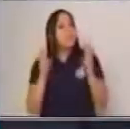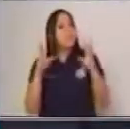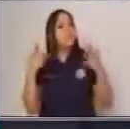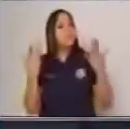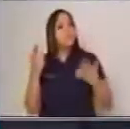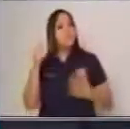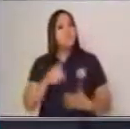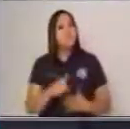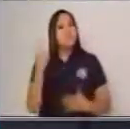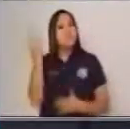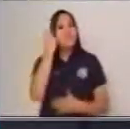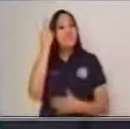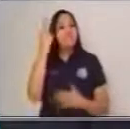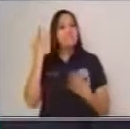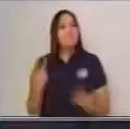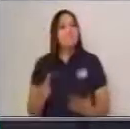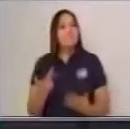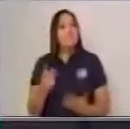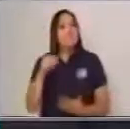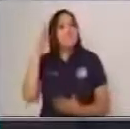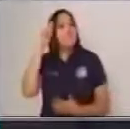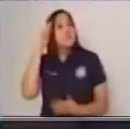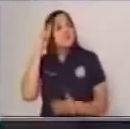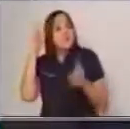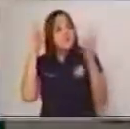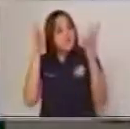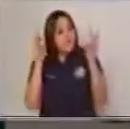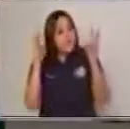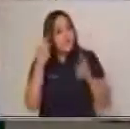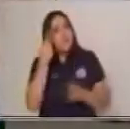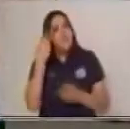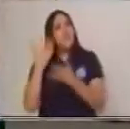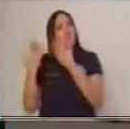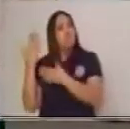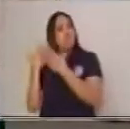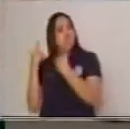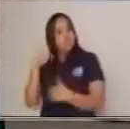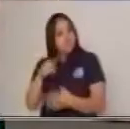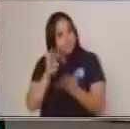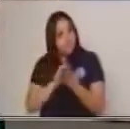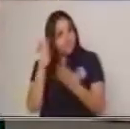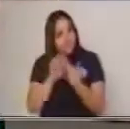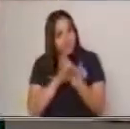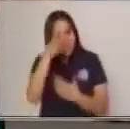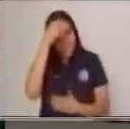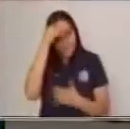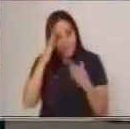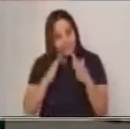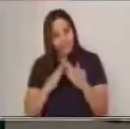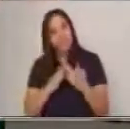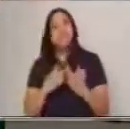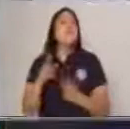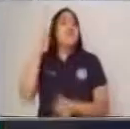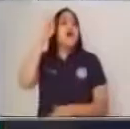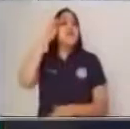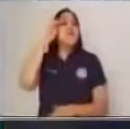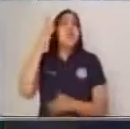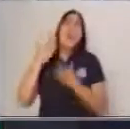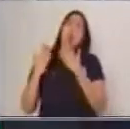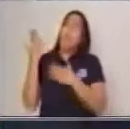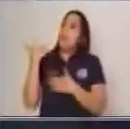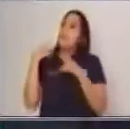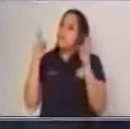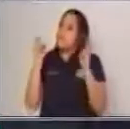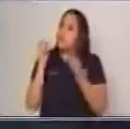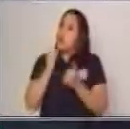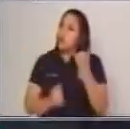del día de hoy, recordando temas que ya hemos visto anteriormente en este programa de Aprendo en Casa. ¿Se recuerdan de nuestro tema de la última